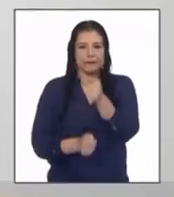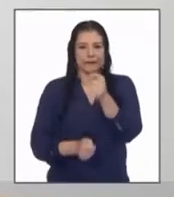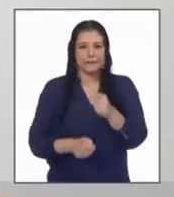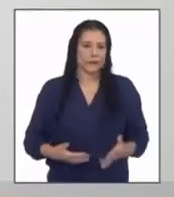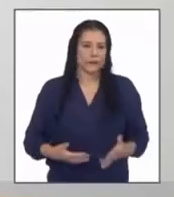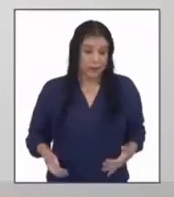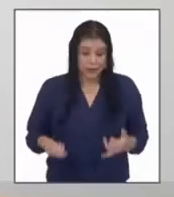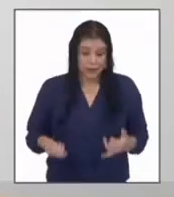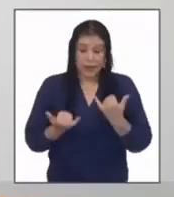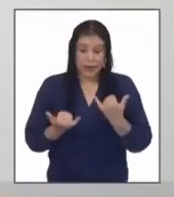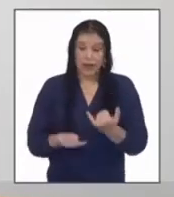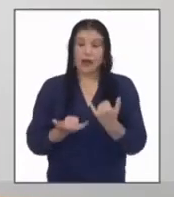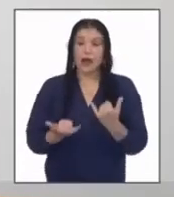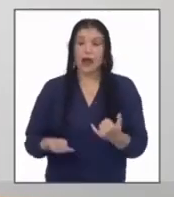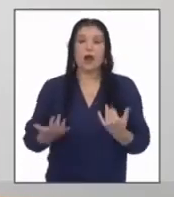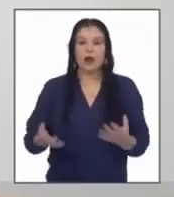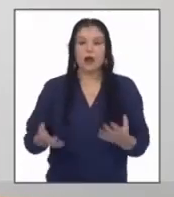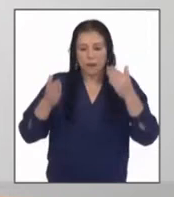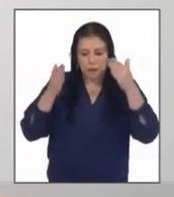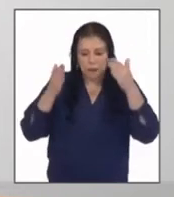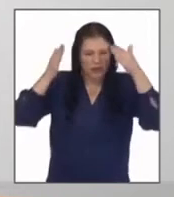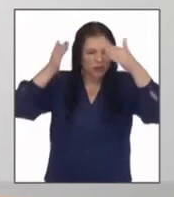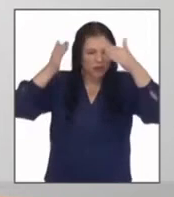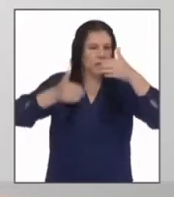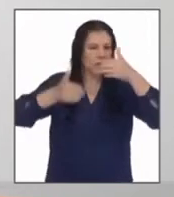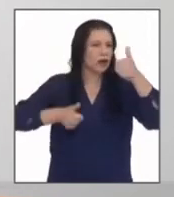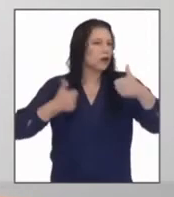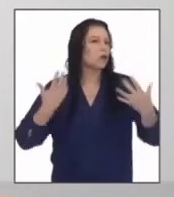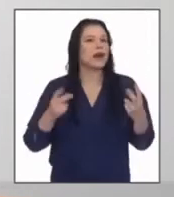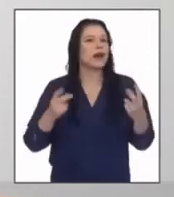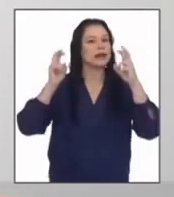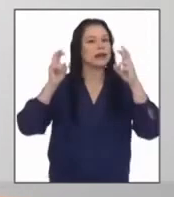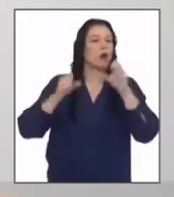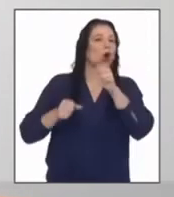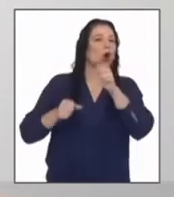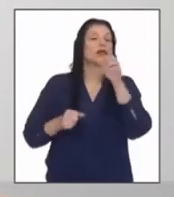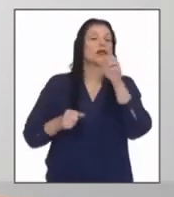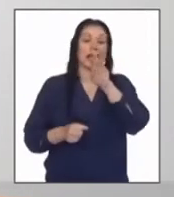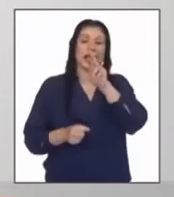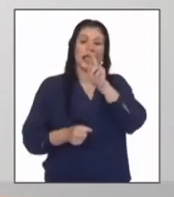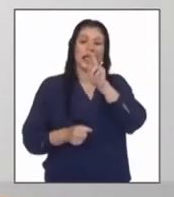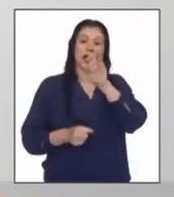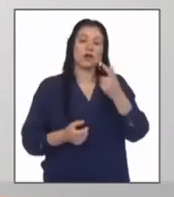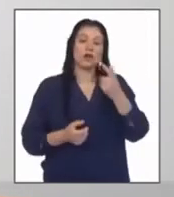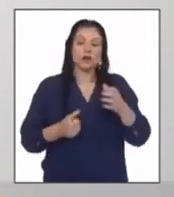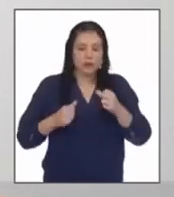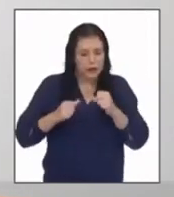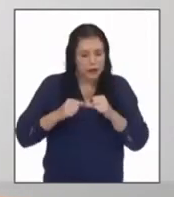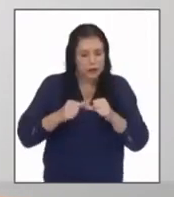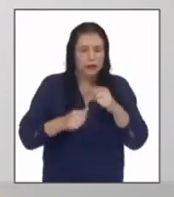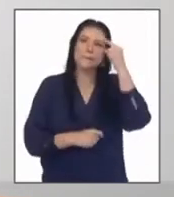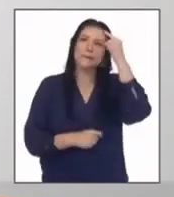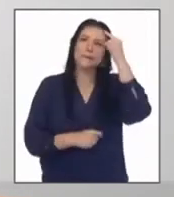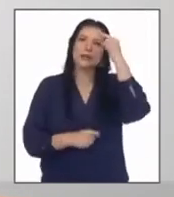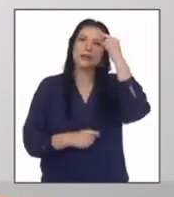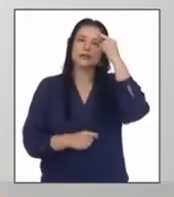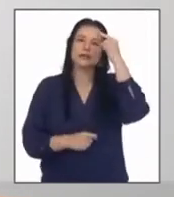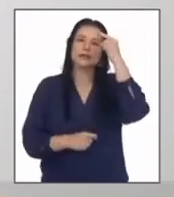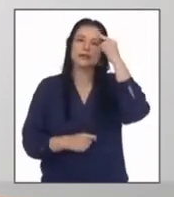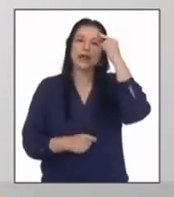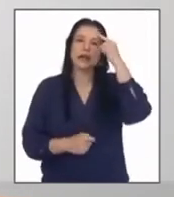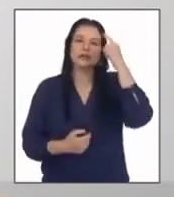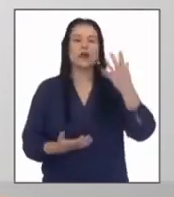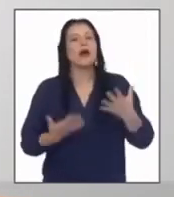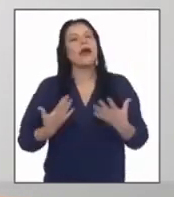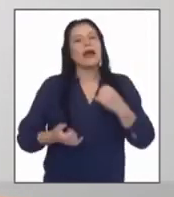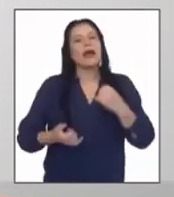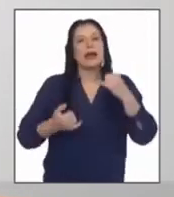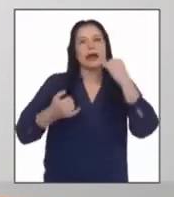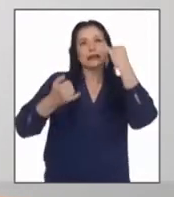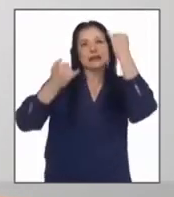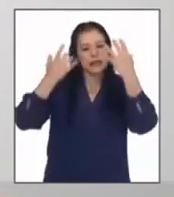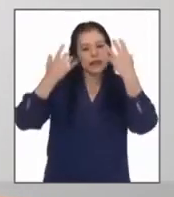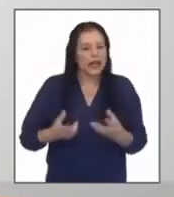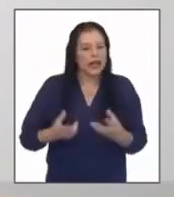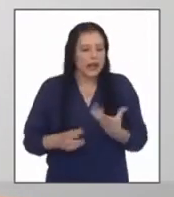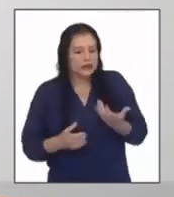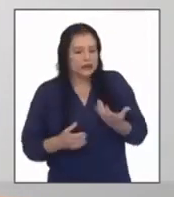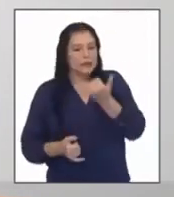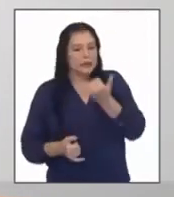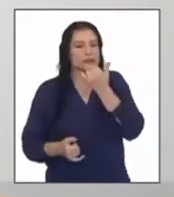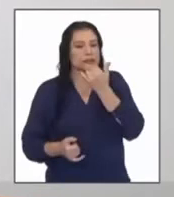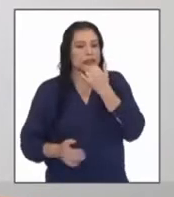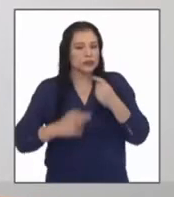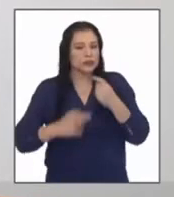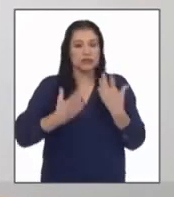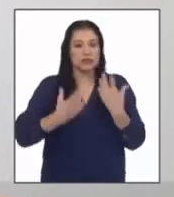ahora abordaremos otra crónica para seguir pensando en los hitos que marcaron